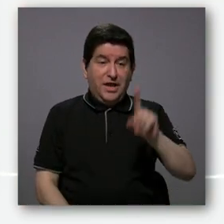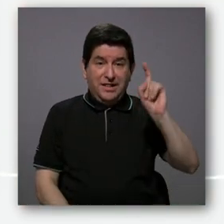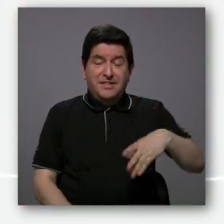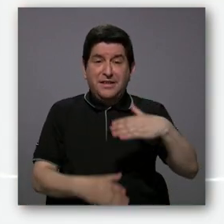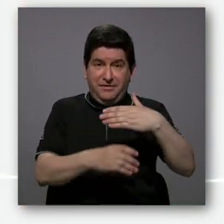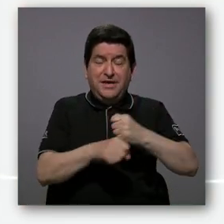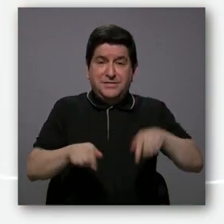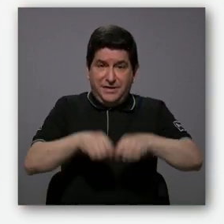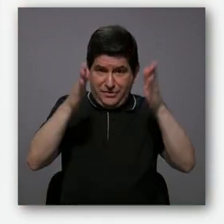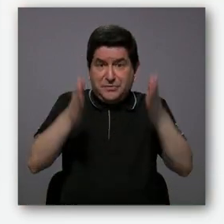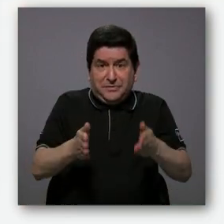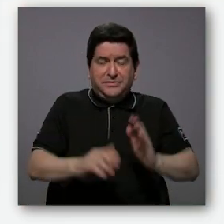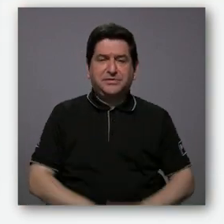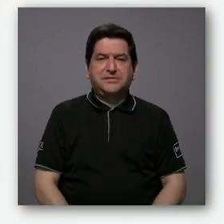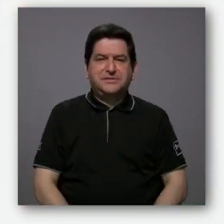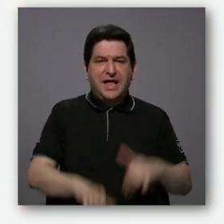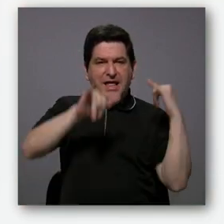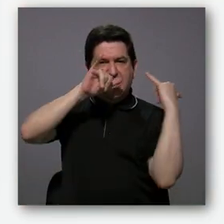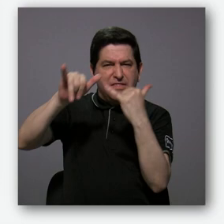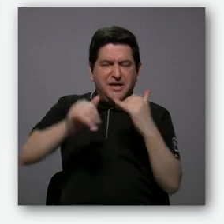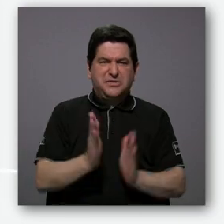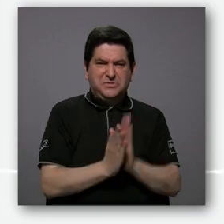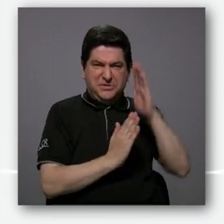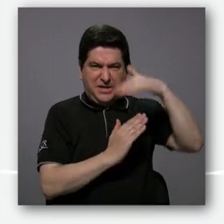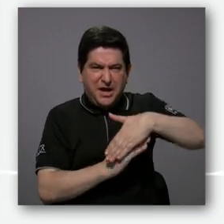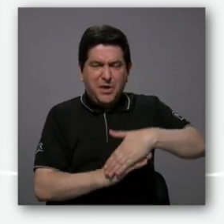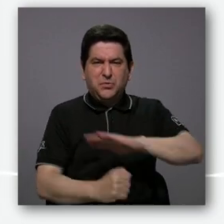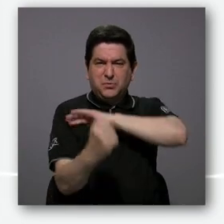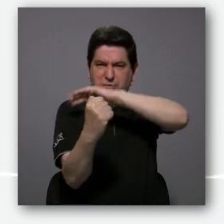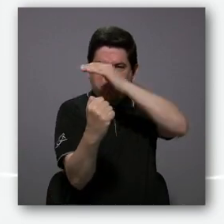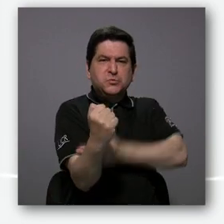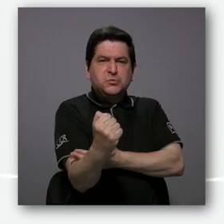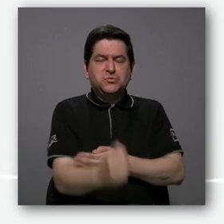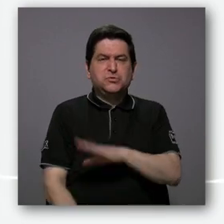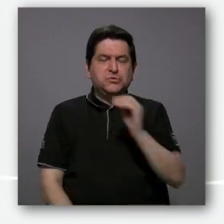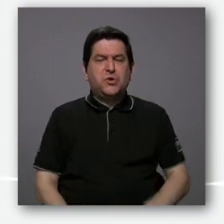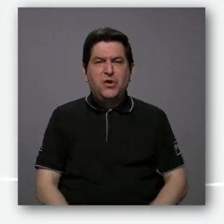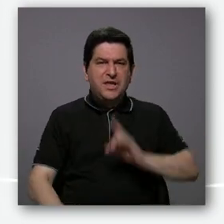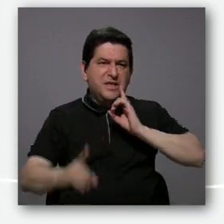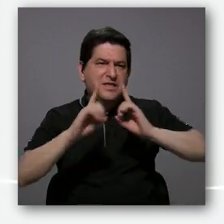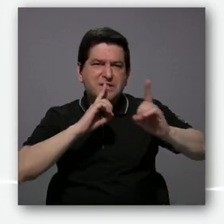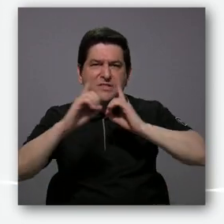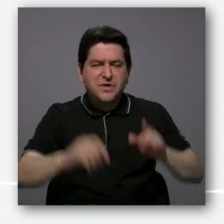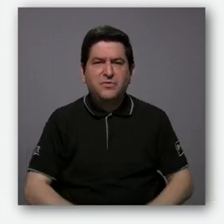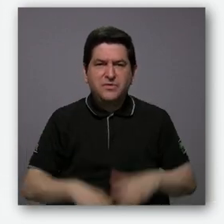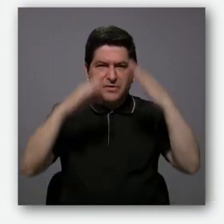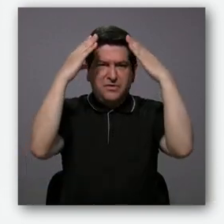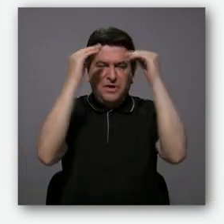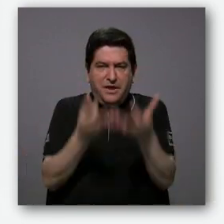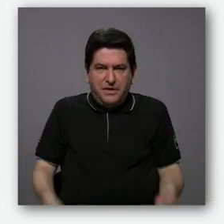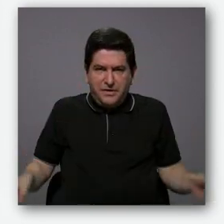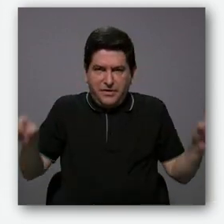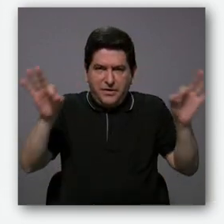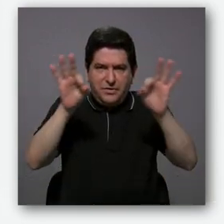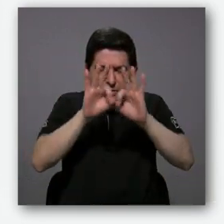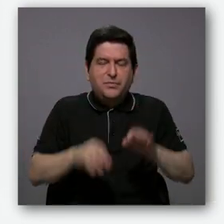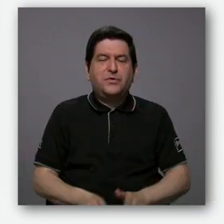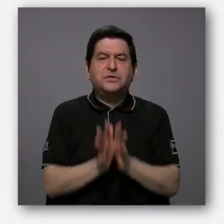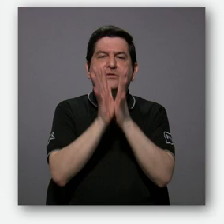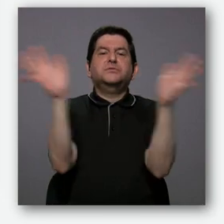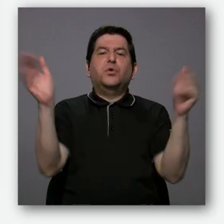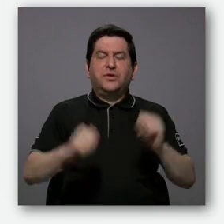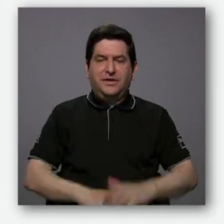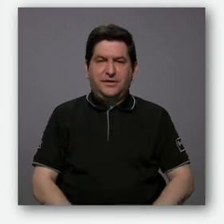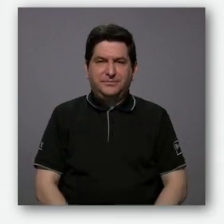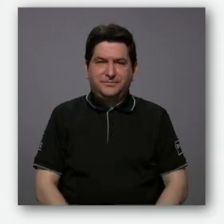debe hacer un periodista, denunciar los abusos del poder y difundir la información de interés público.